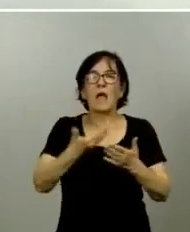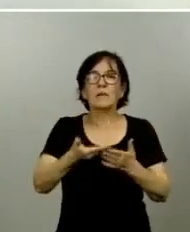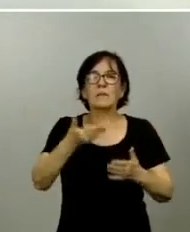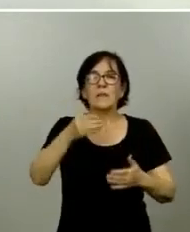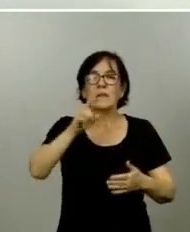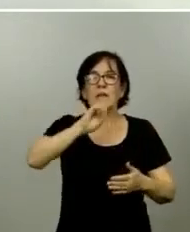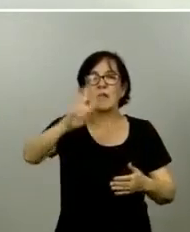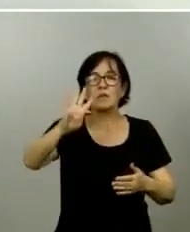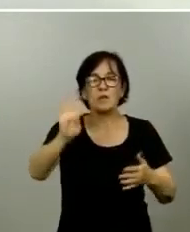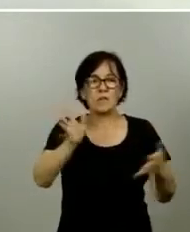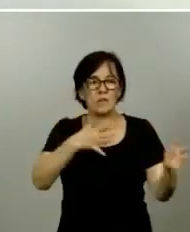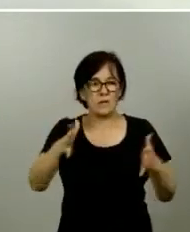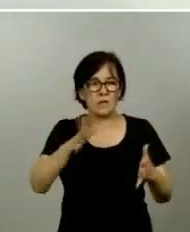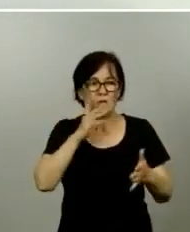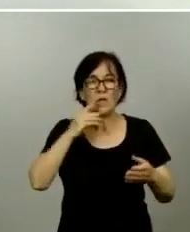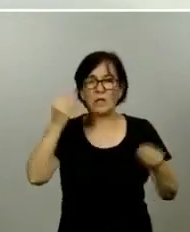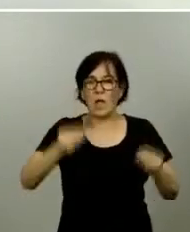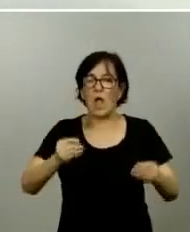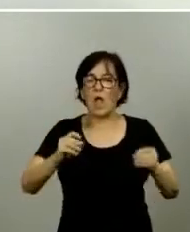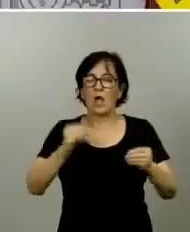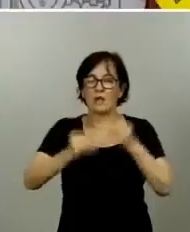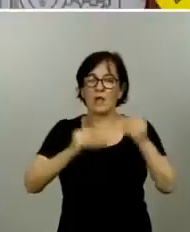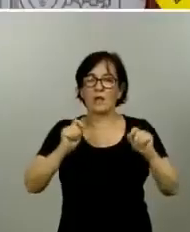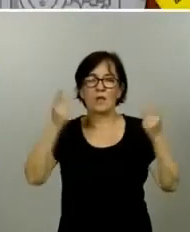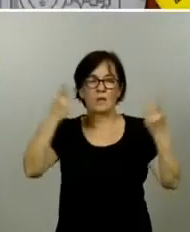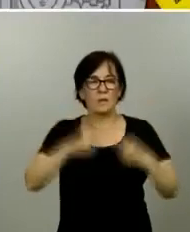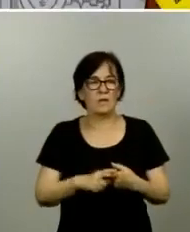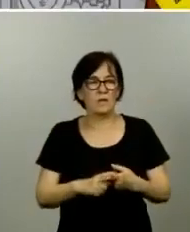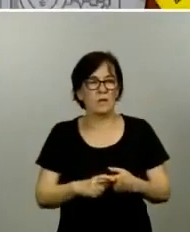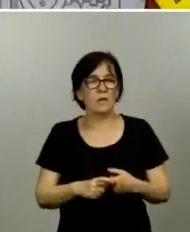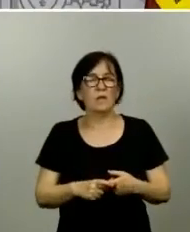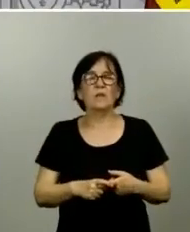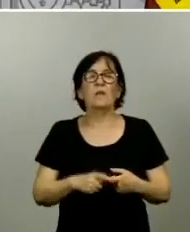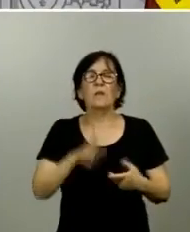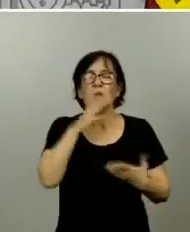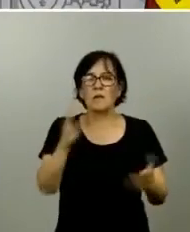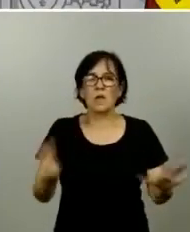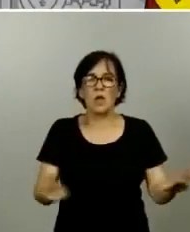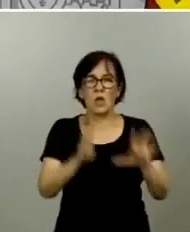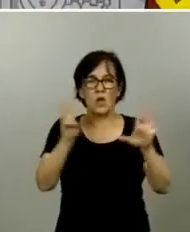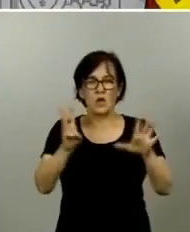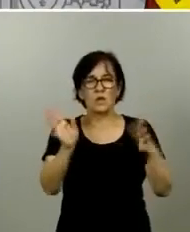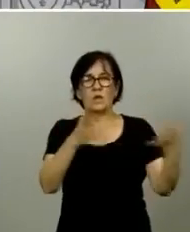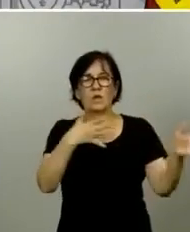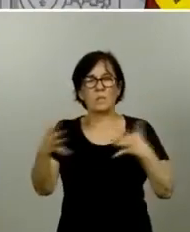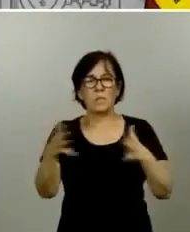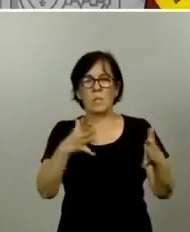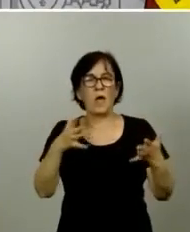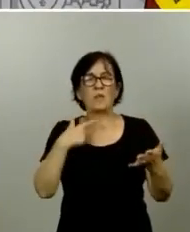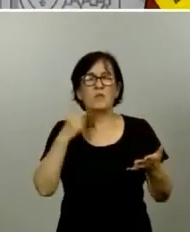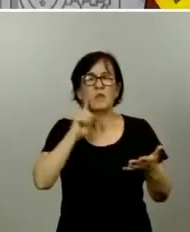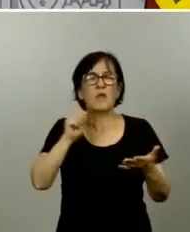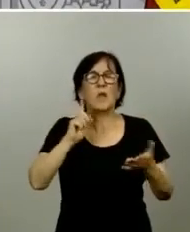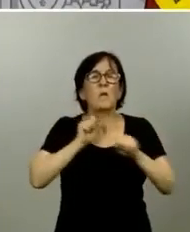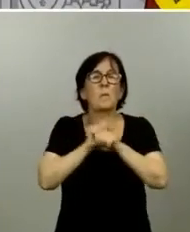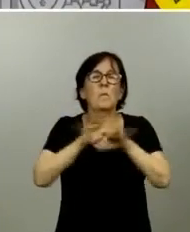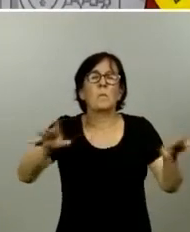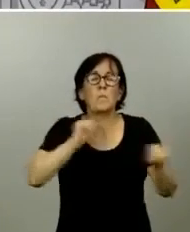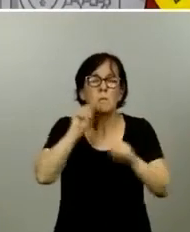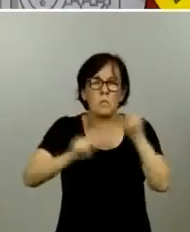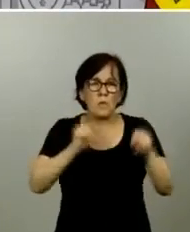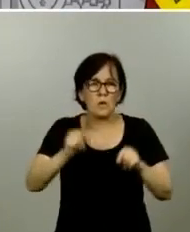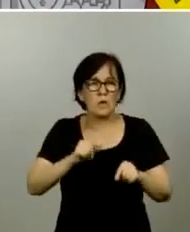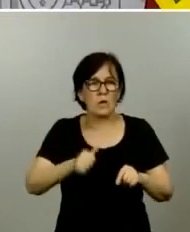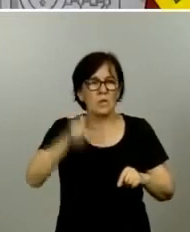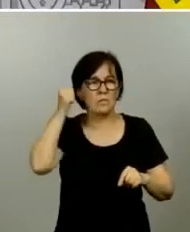que voy a entrar en vigor a la vez Fernando Simón ha dicho que el 8M fue marginal en la propagación del virus y que incluso tuvo más